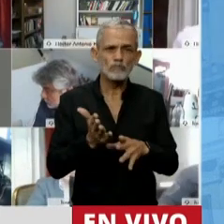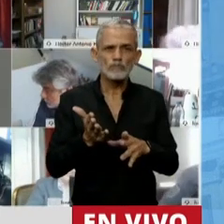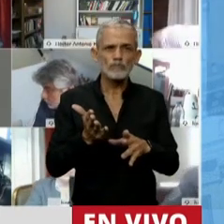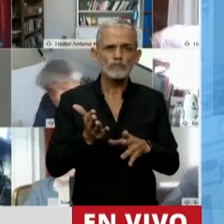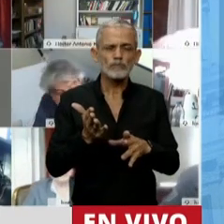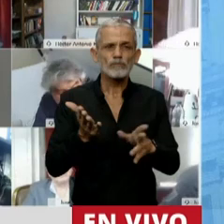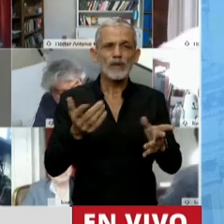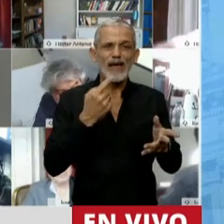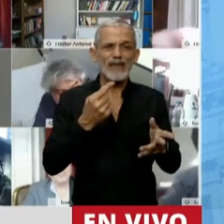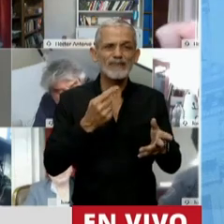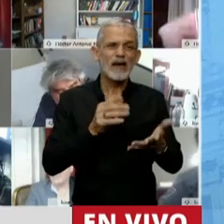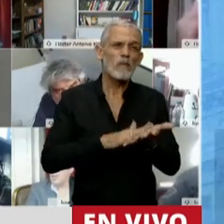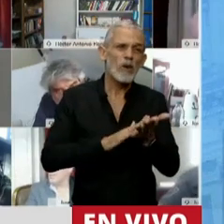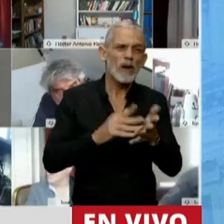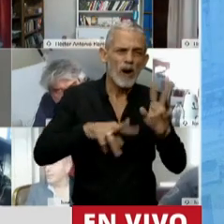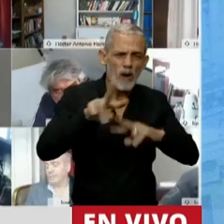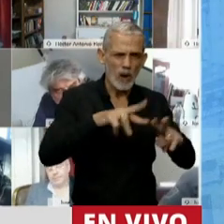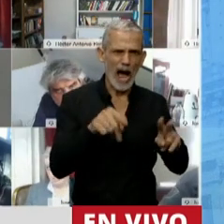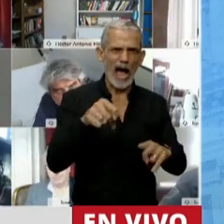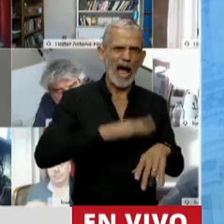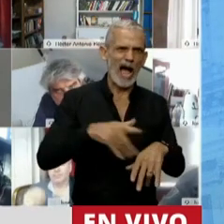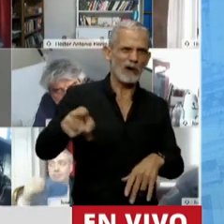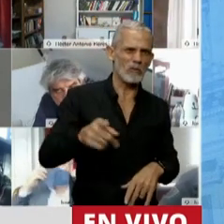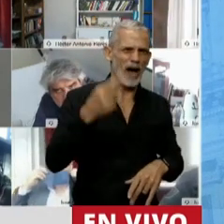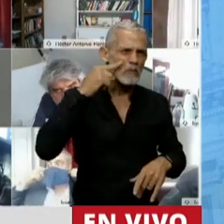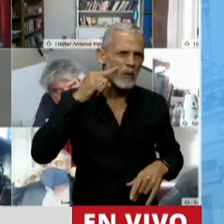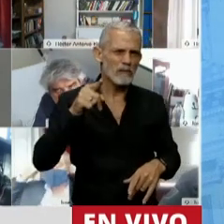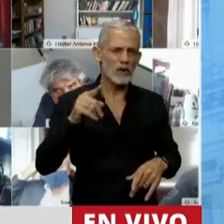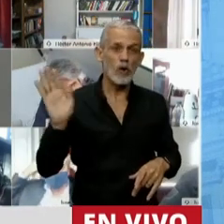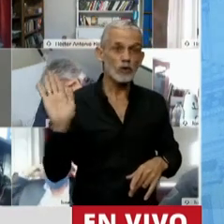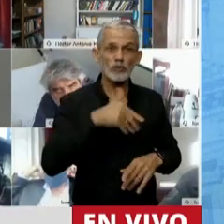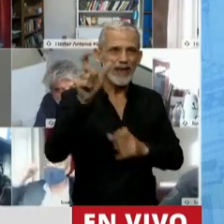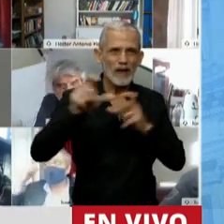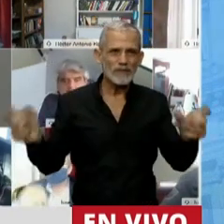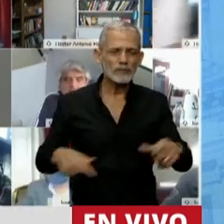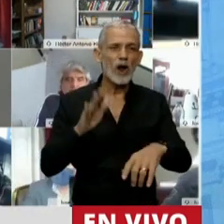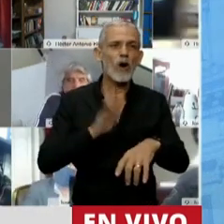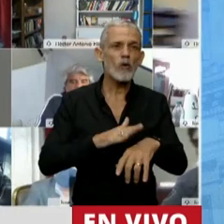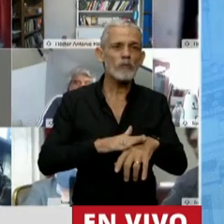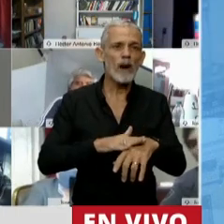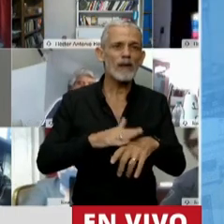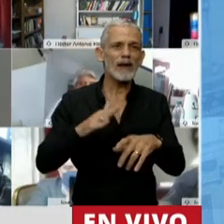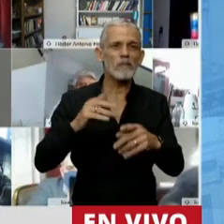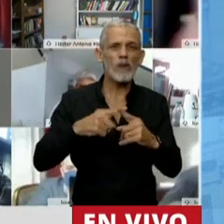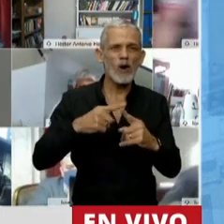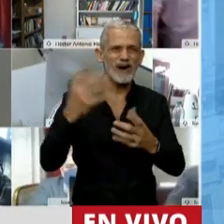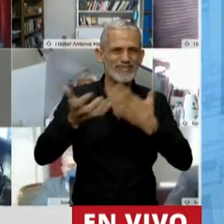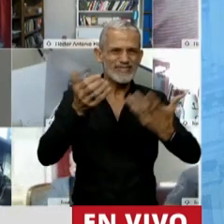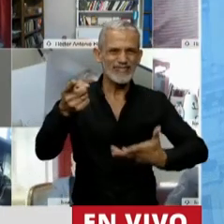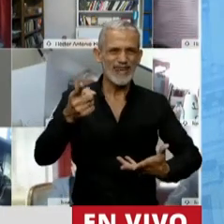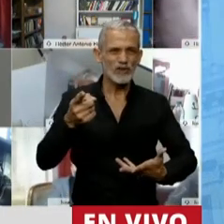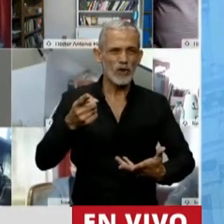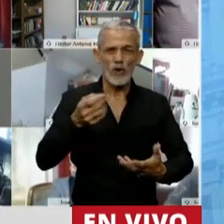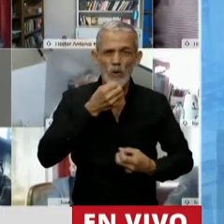admitir por lo contrario, de que todas las personas son culpables de las consecuencias de los incendios que